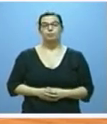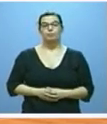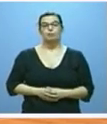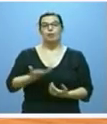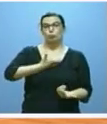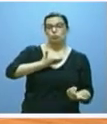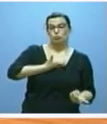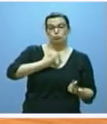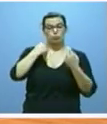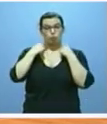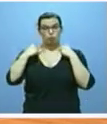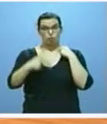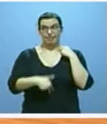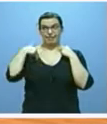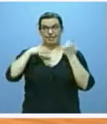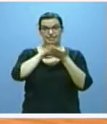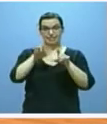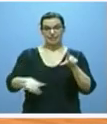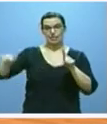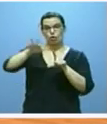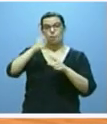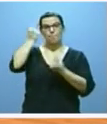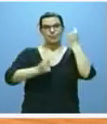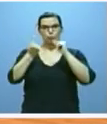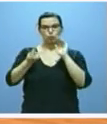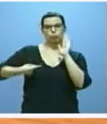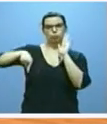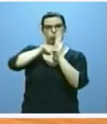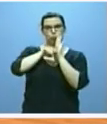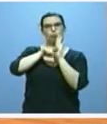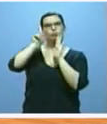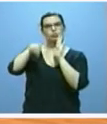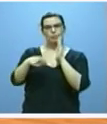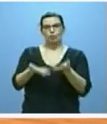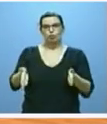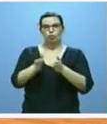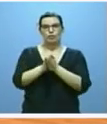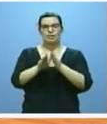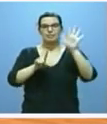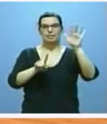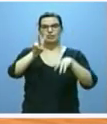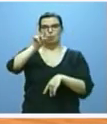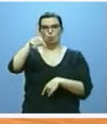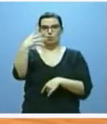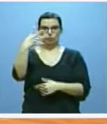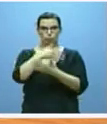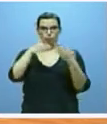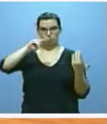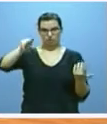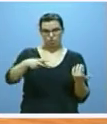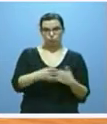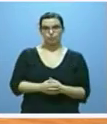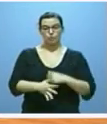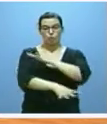Castilla y León, el presupuesto 2017 ha dotado también, con una cuantía global de 62,4 millones, los dos